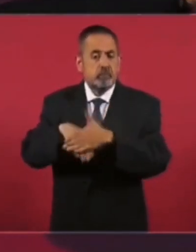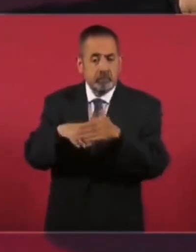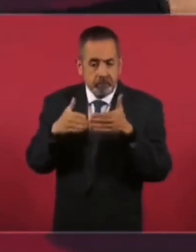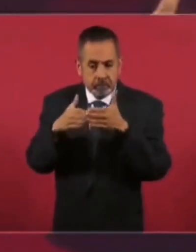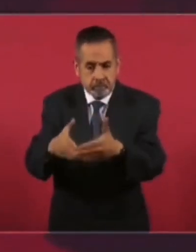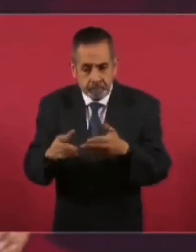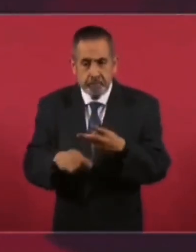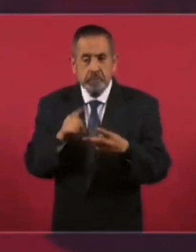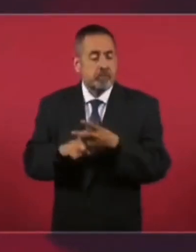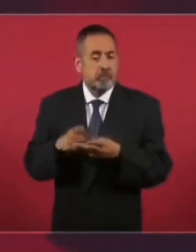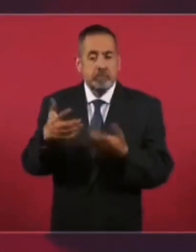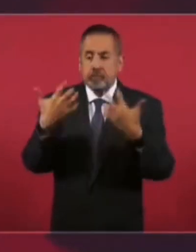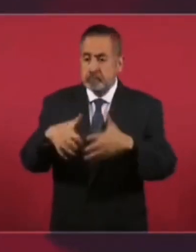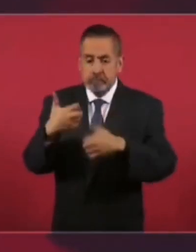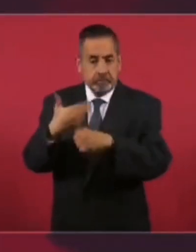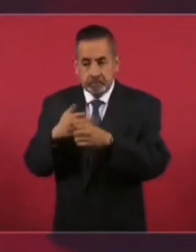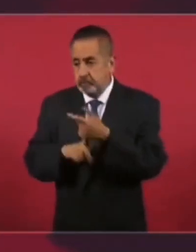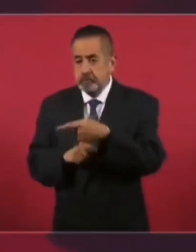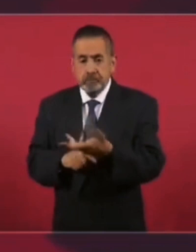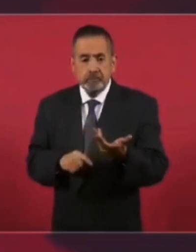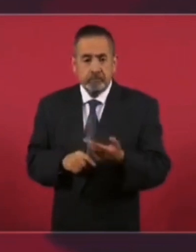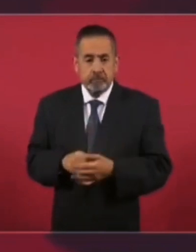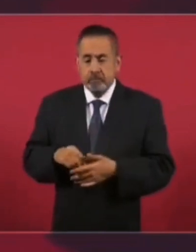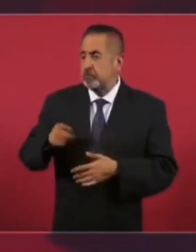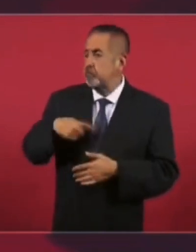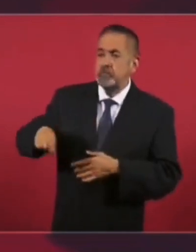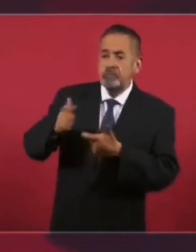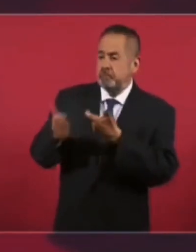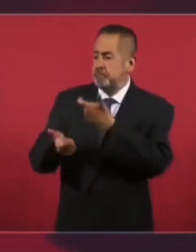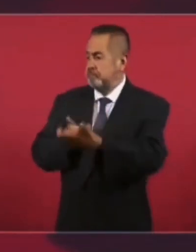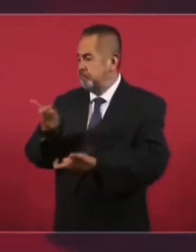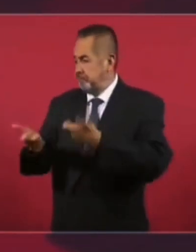empresas públicas, pues con dinero de todos.